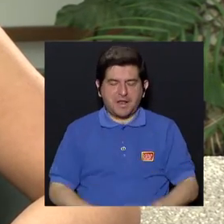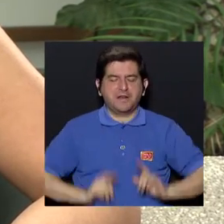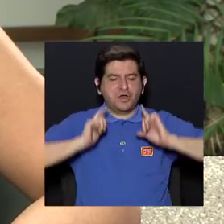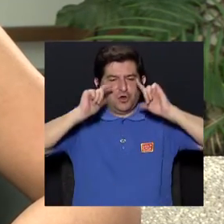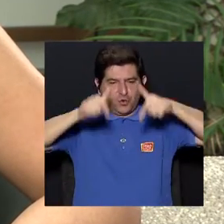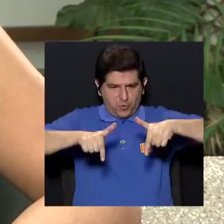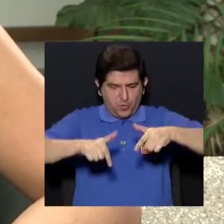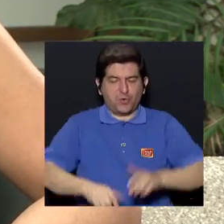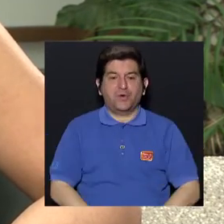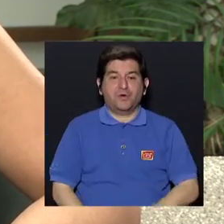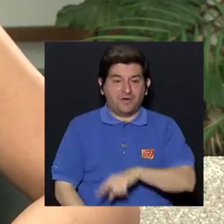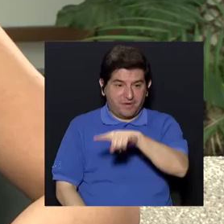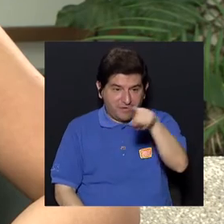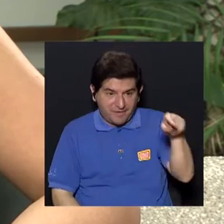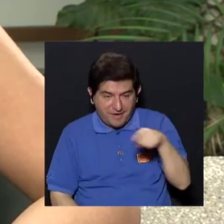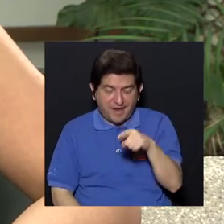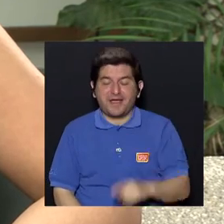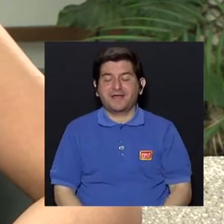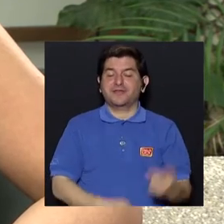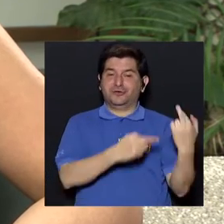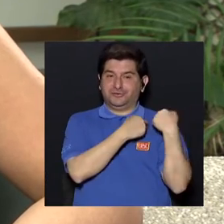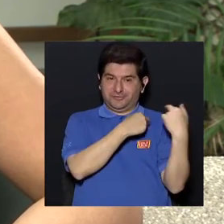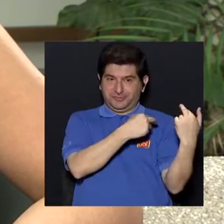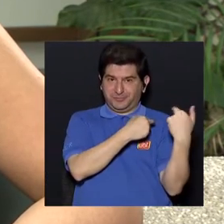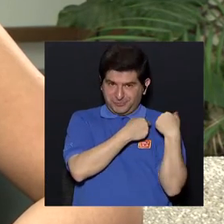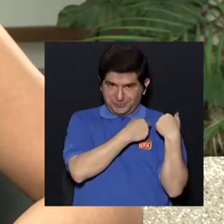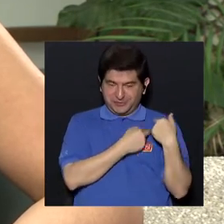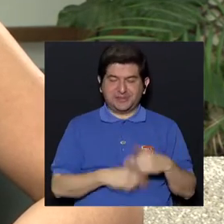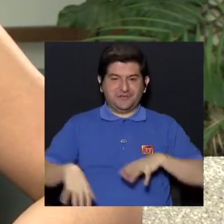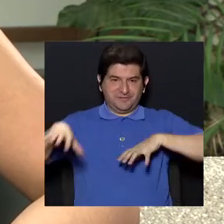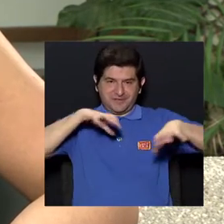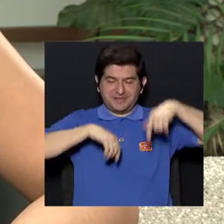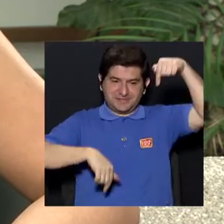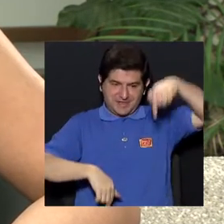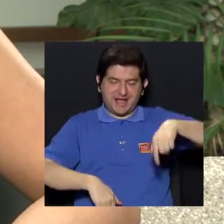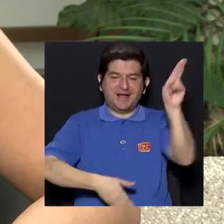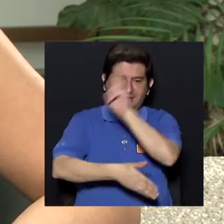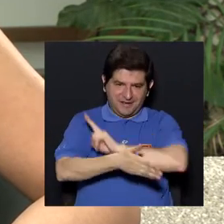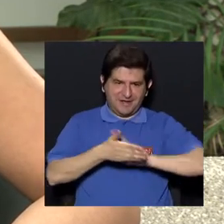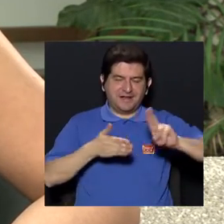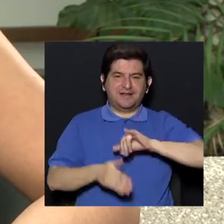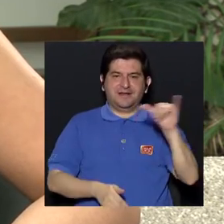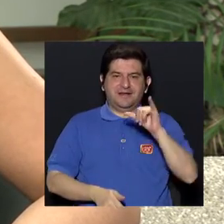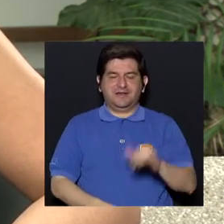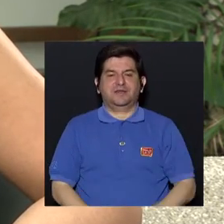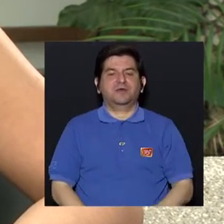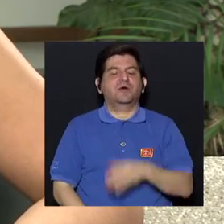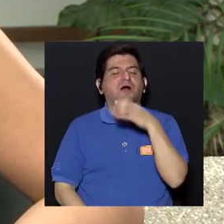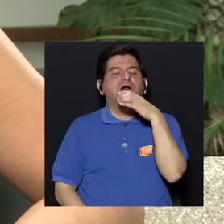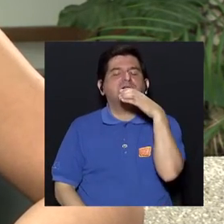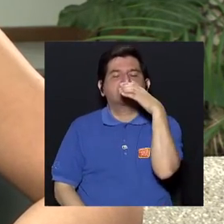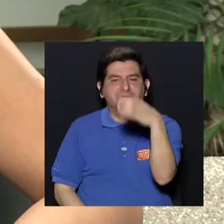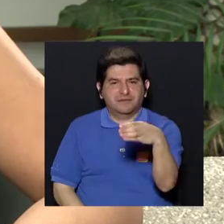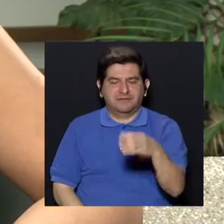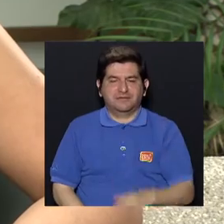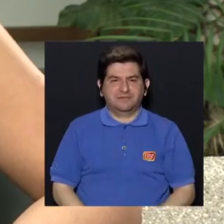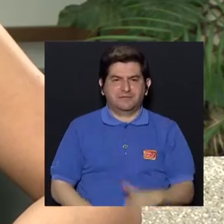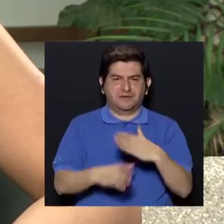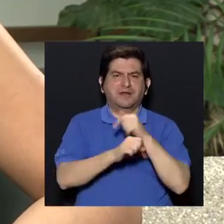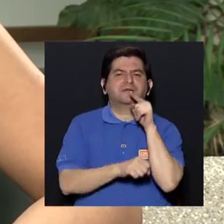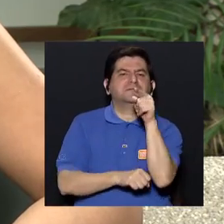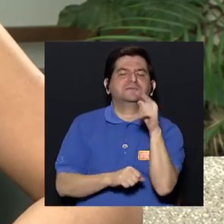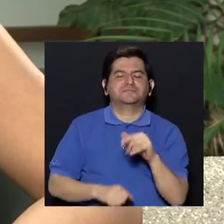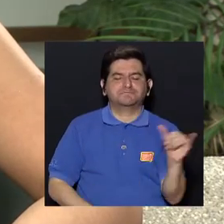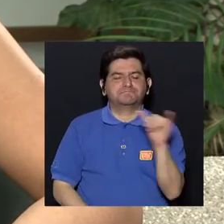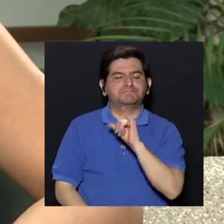los desechos. Son ellos quienes se encargan de estas acciones acá en la universidad y también de recomendarnos cómo lo pueden